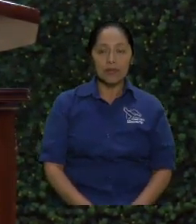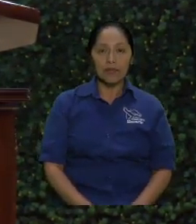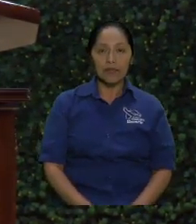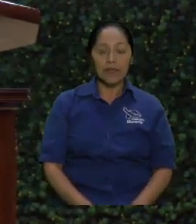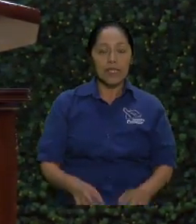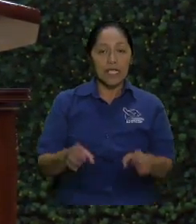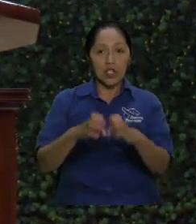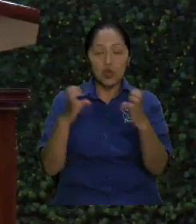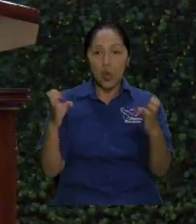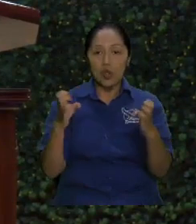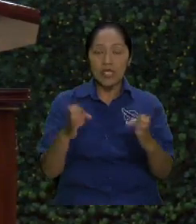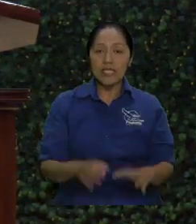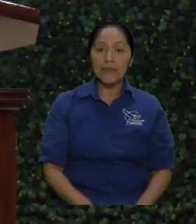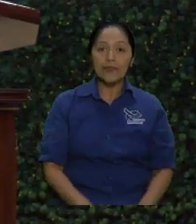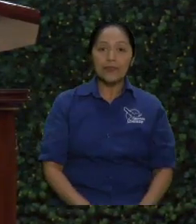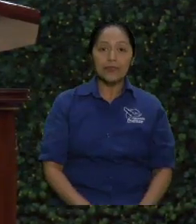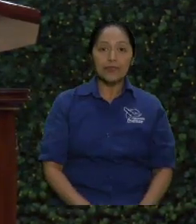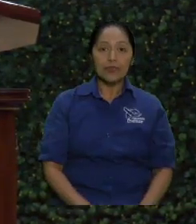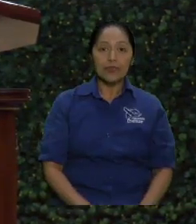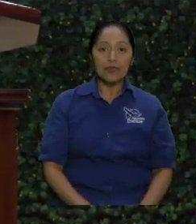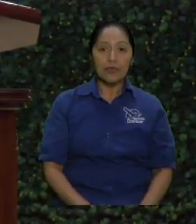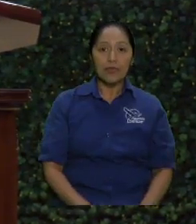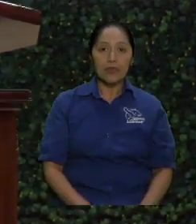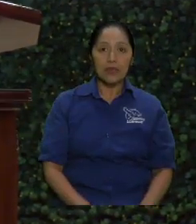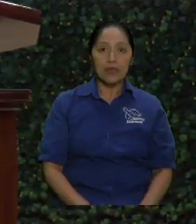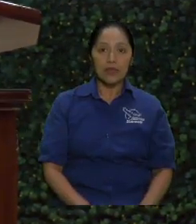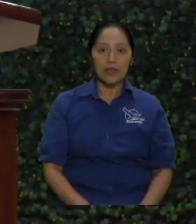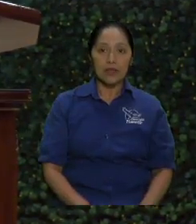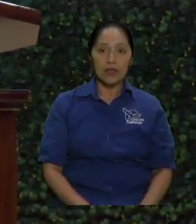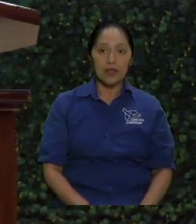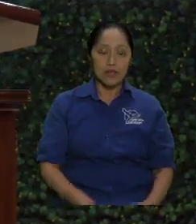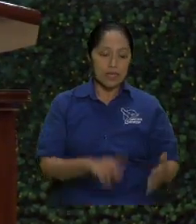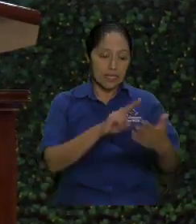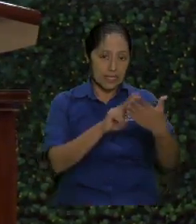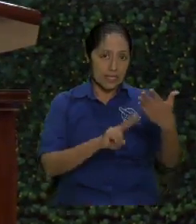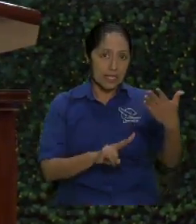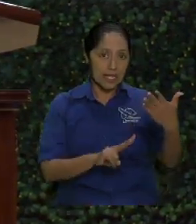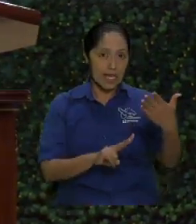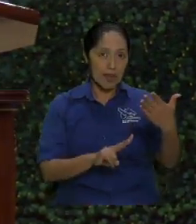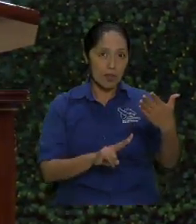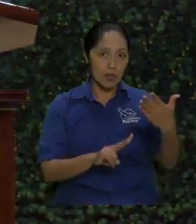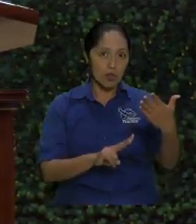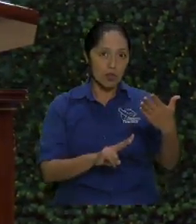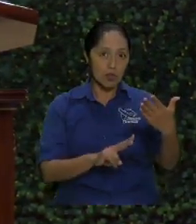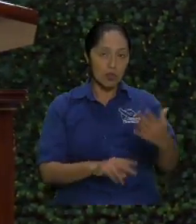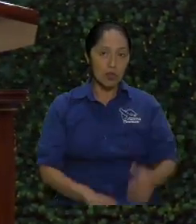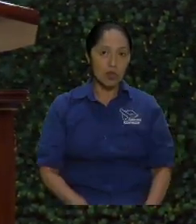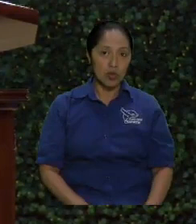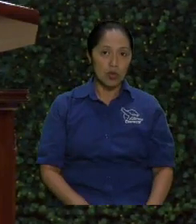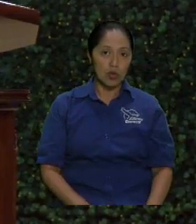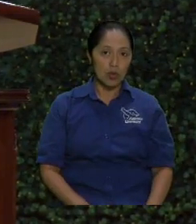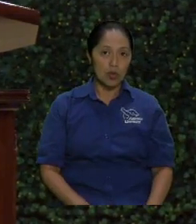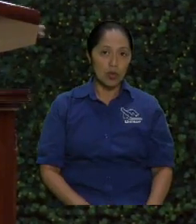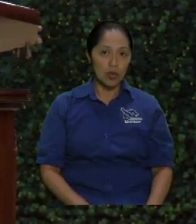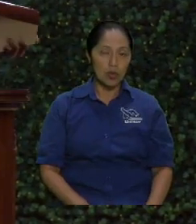Entonces, ya tenemos este, ahora mire esta otra situación, la buena comida.